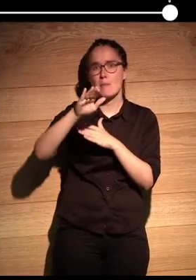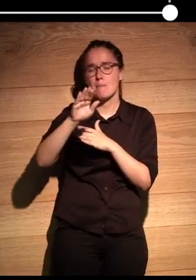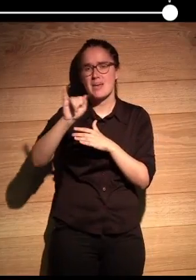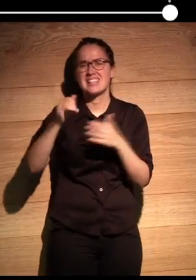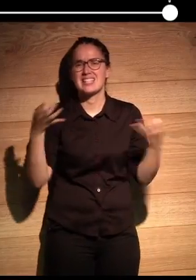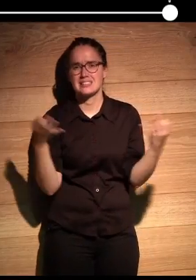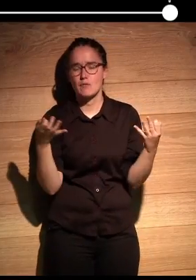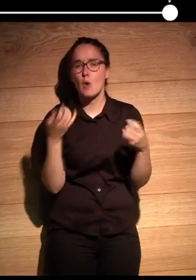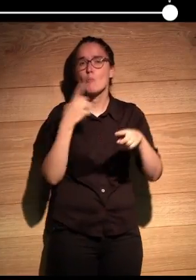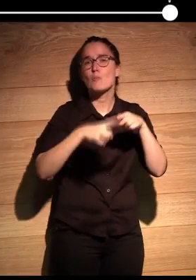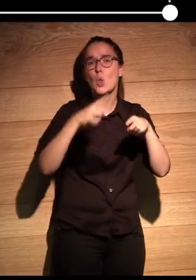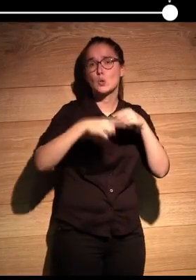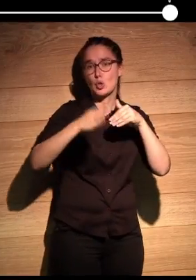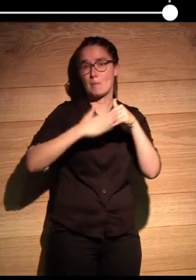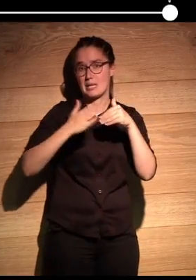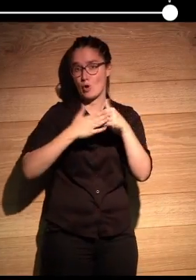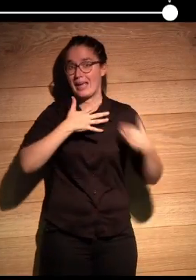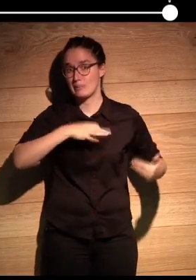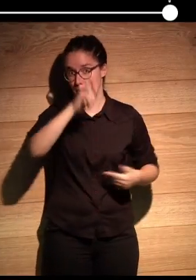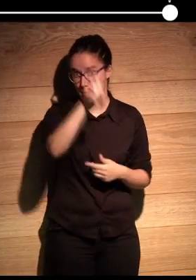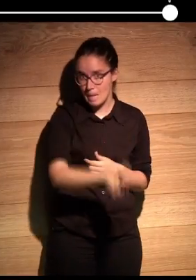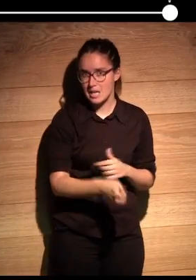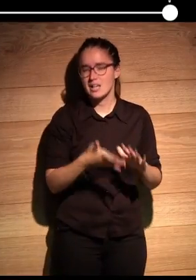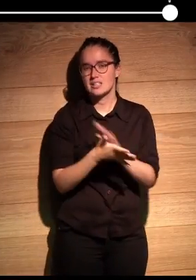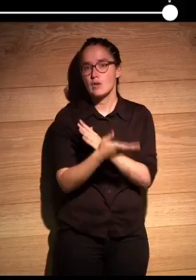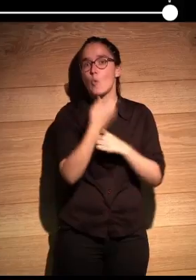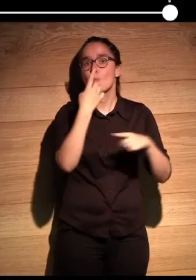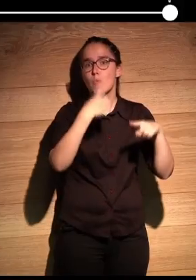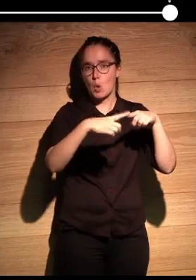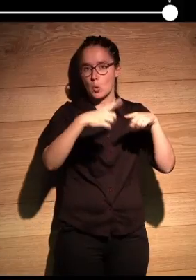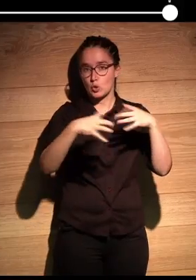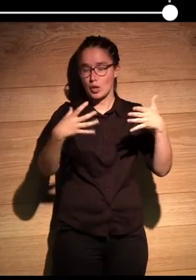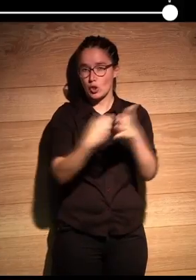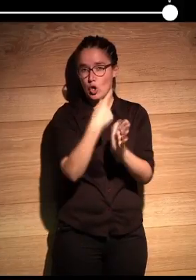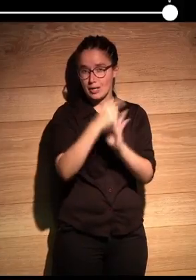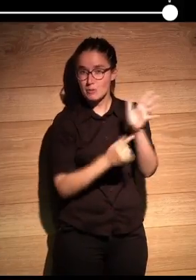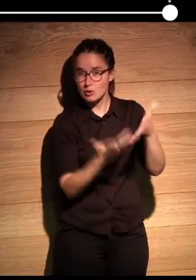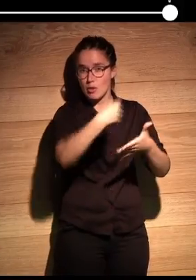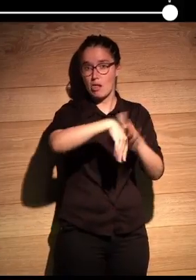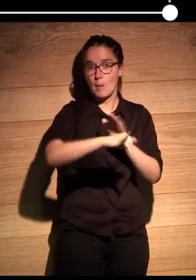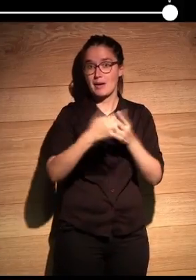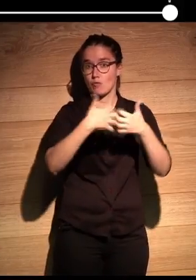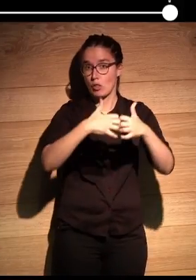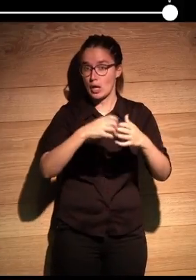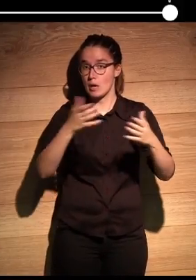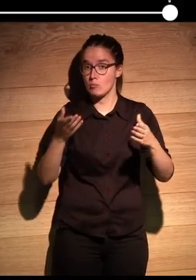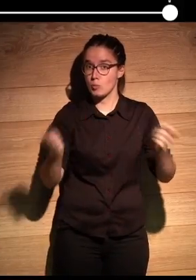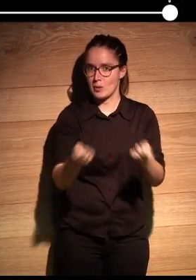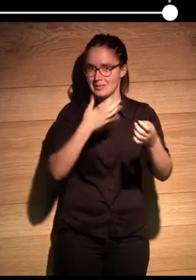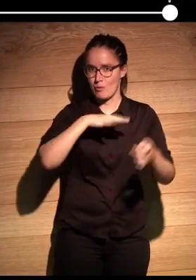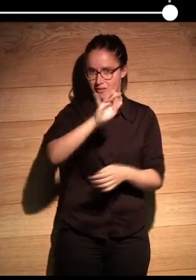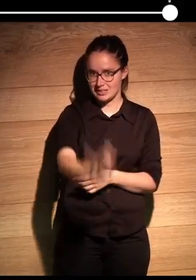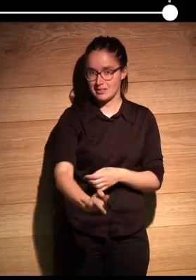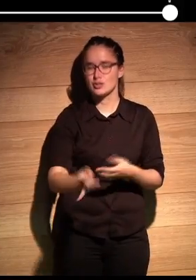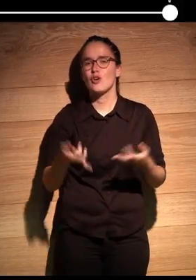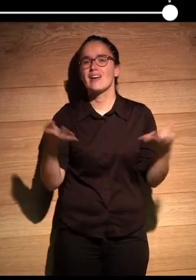un producto mínimo viable, es decir, un producto que incorporara todos los requerimientos y que funcionara y que se pudiera publicar. Eso sí,